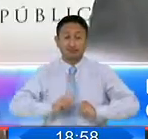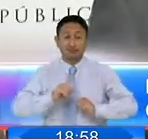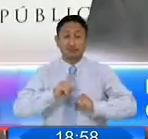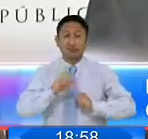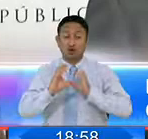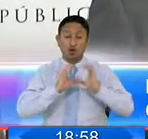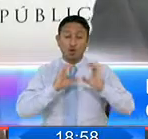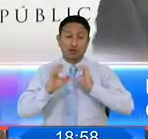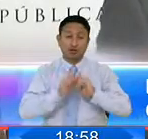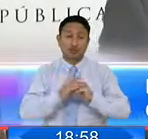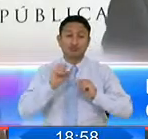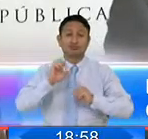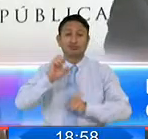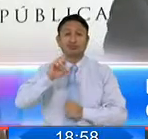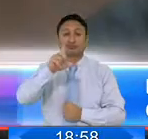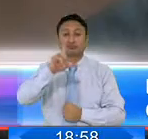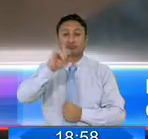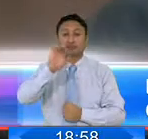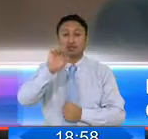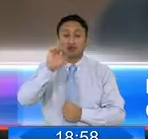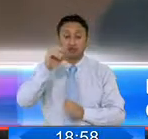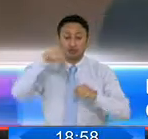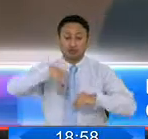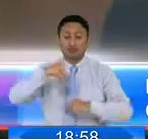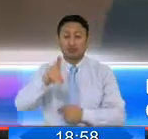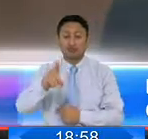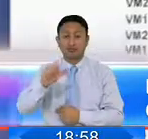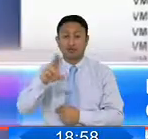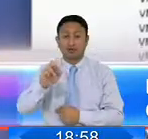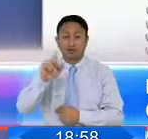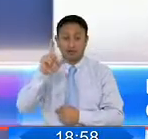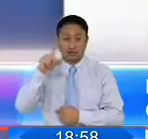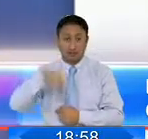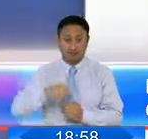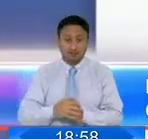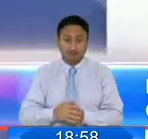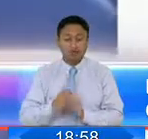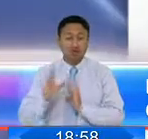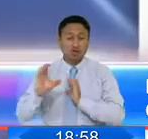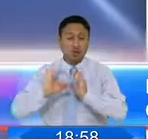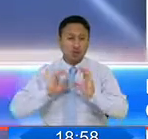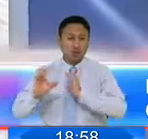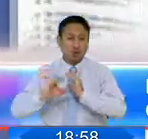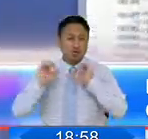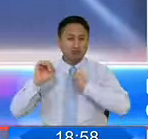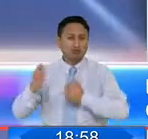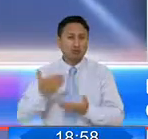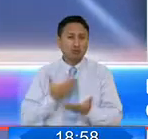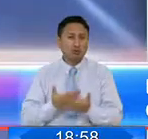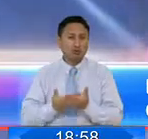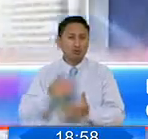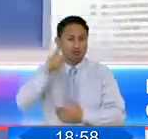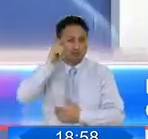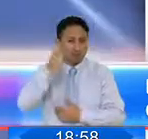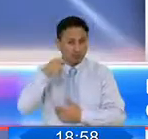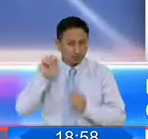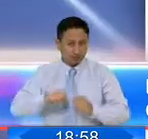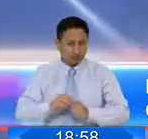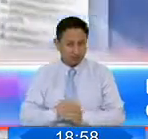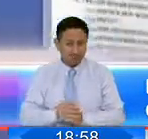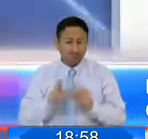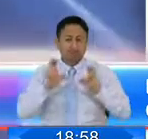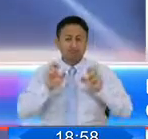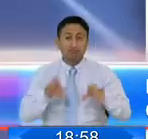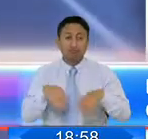conversación entre Eliseo Azuero y Daniel Mendoza, conversación que forma parte de los expedientes de Fiscalía, pues se haría alusión a